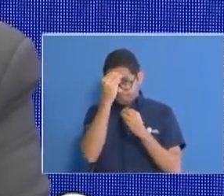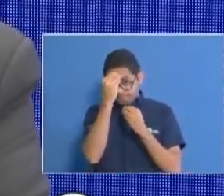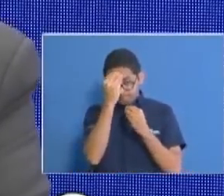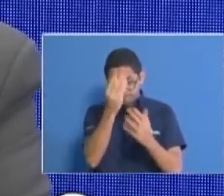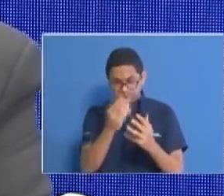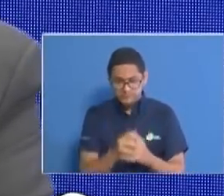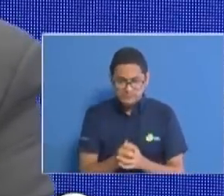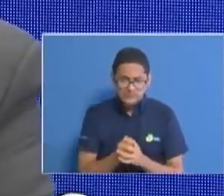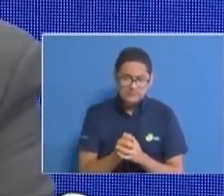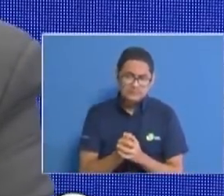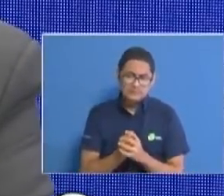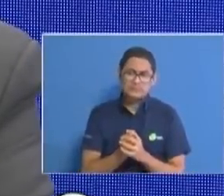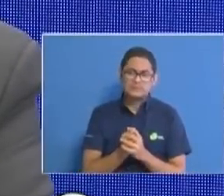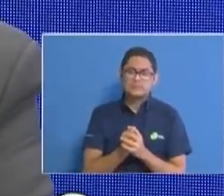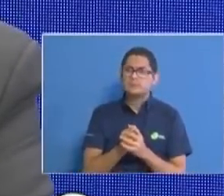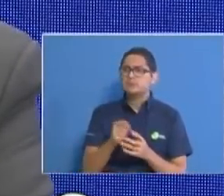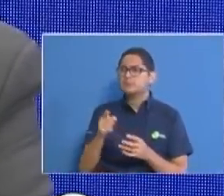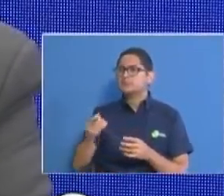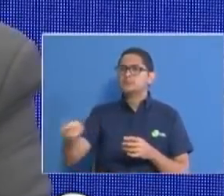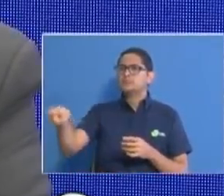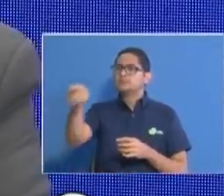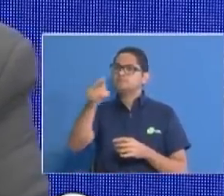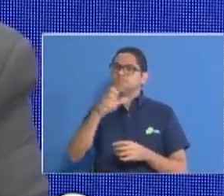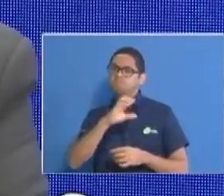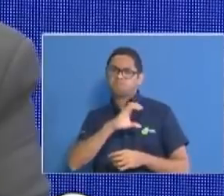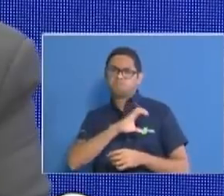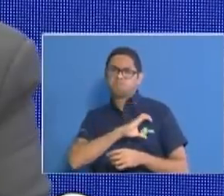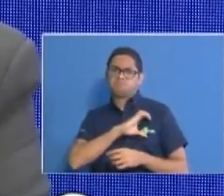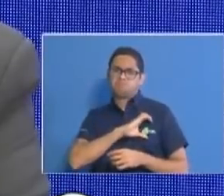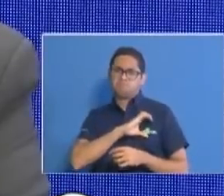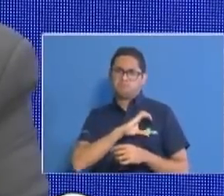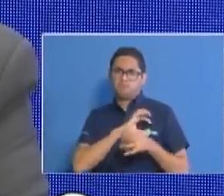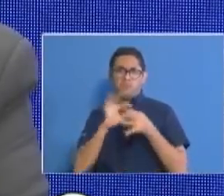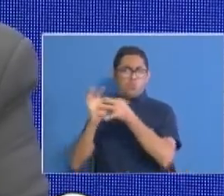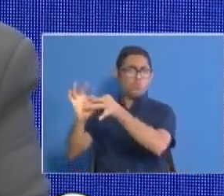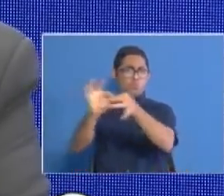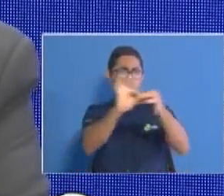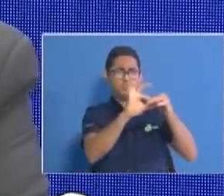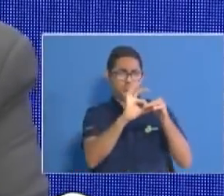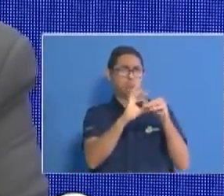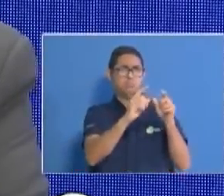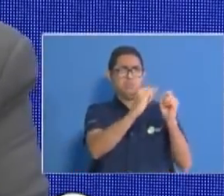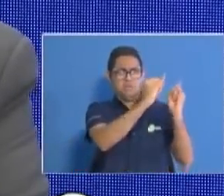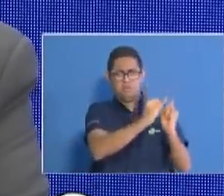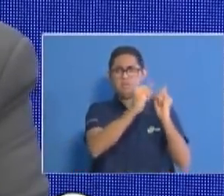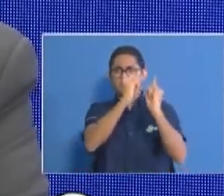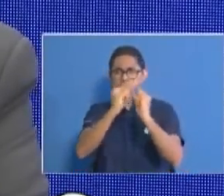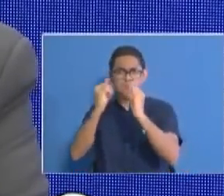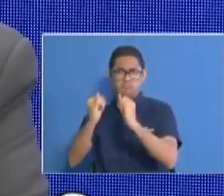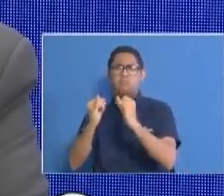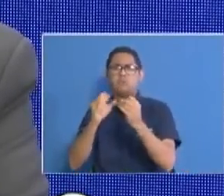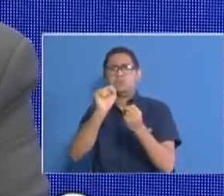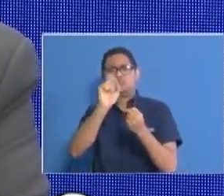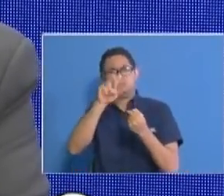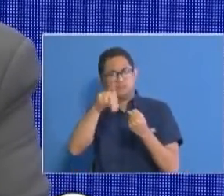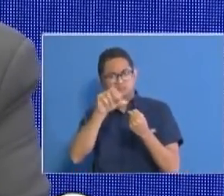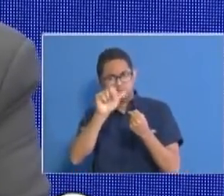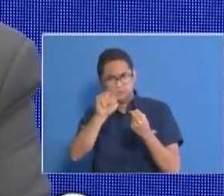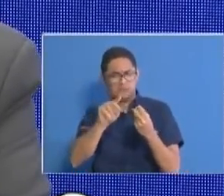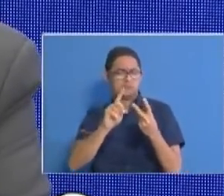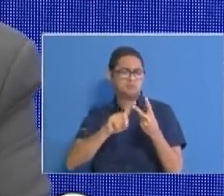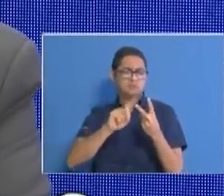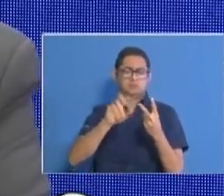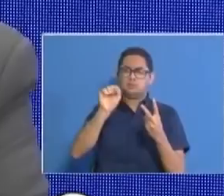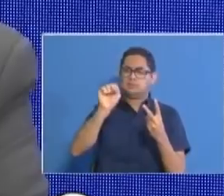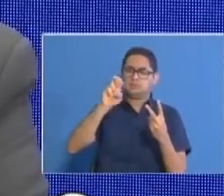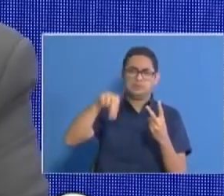condición o el estado de fuerza que tiene la fuerza de tarea conjunta no solamente de Senan Senafrón y policía